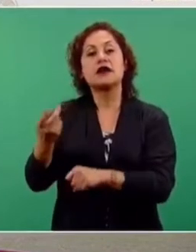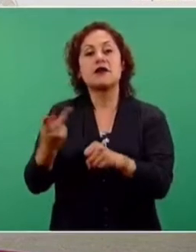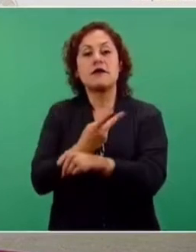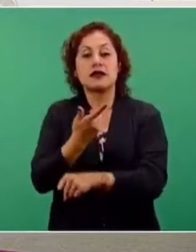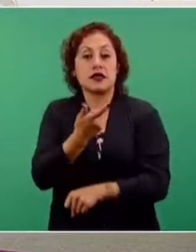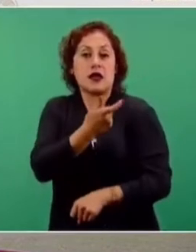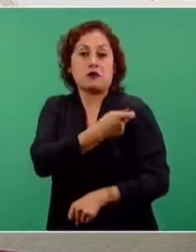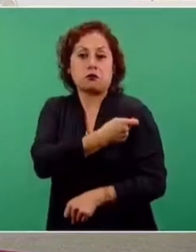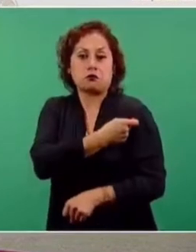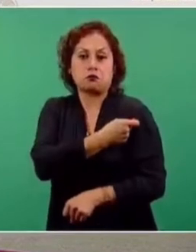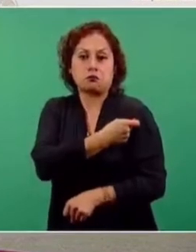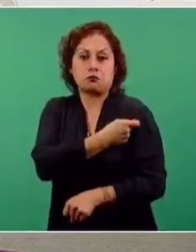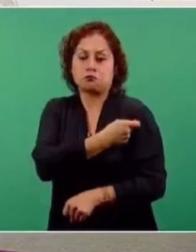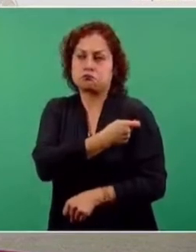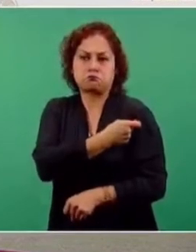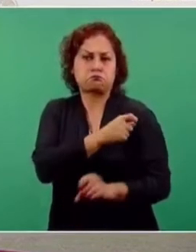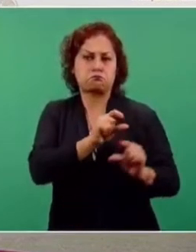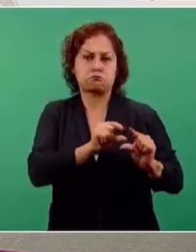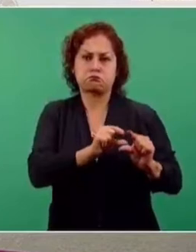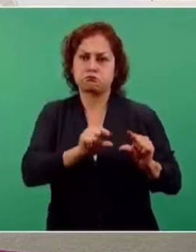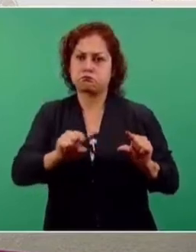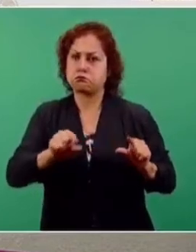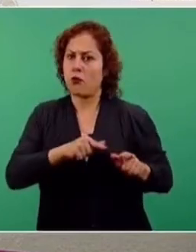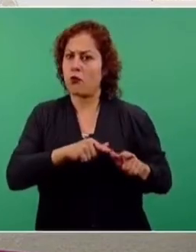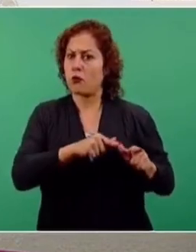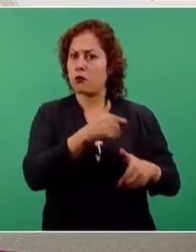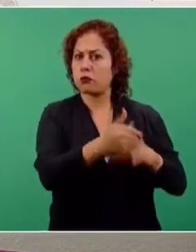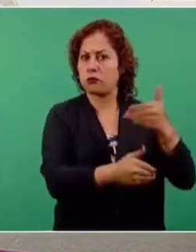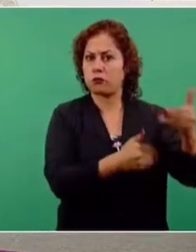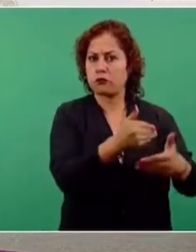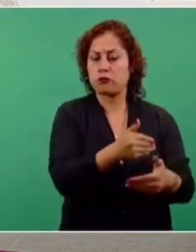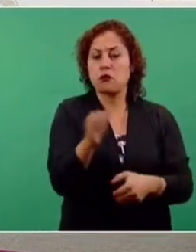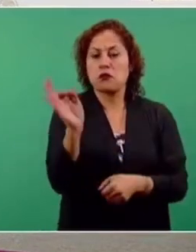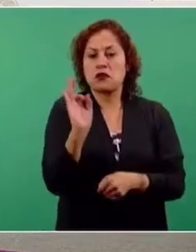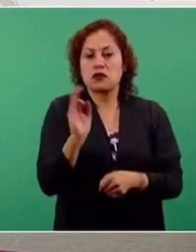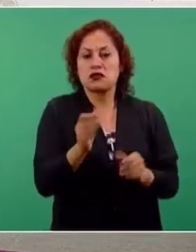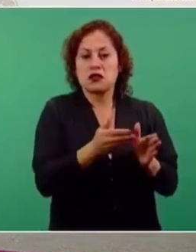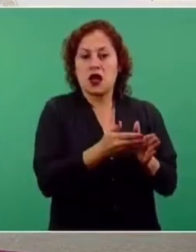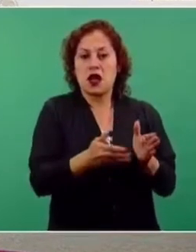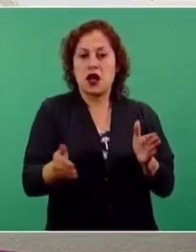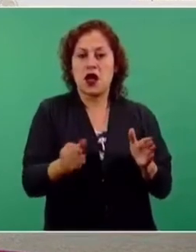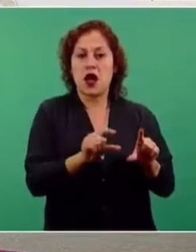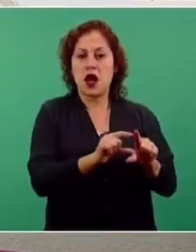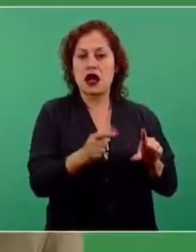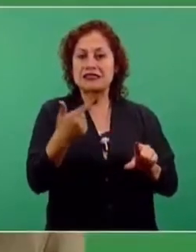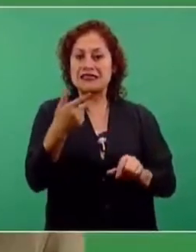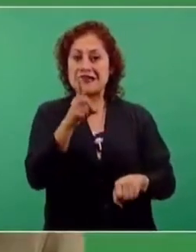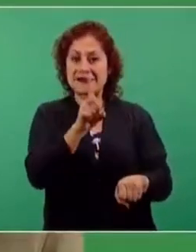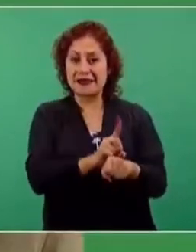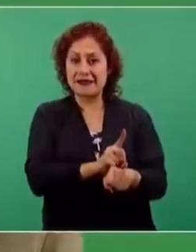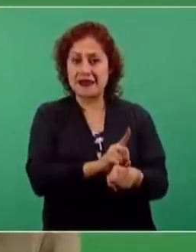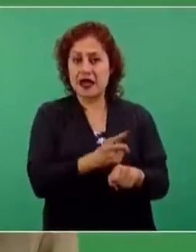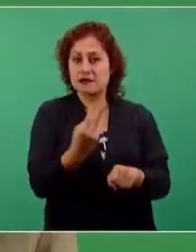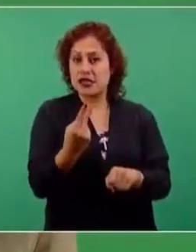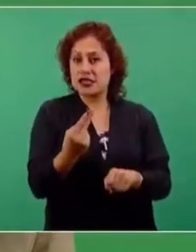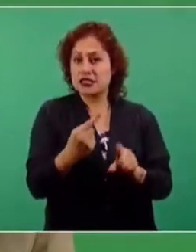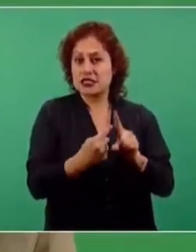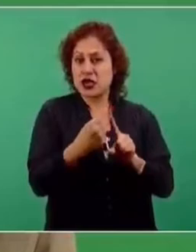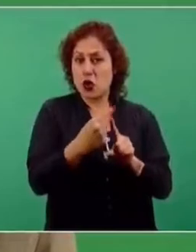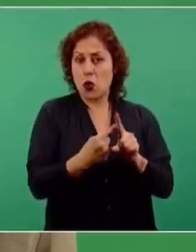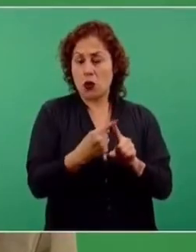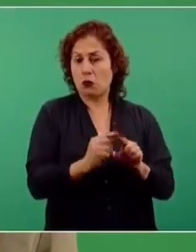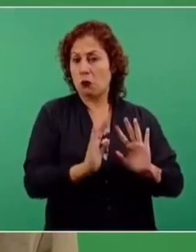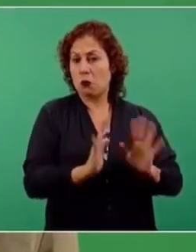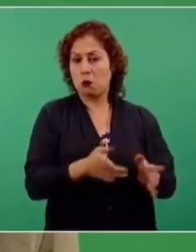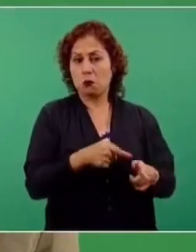potencia, puede estar hasta más de siete días a 25 grados centígrados y sigue teniendo la